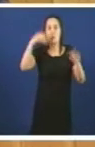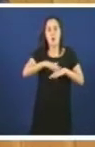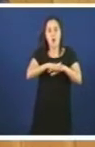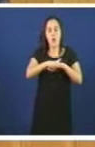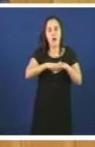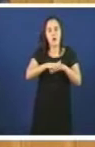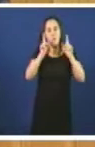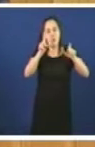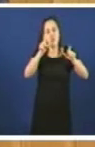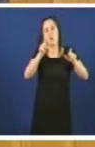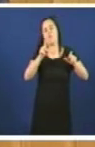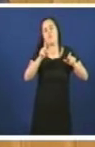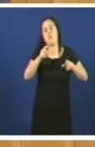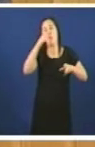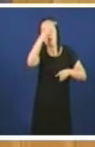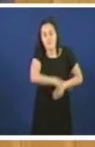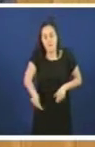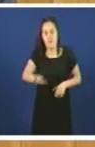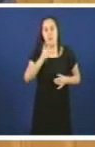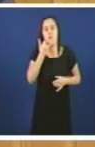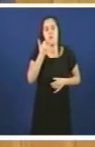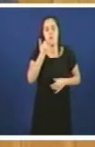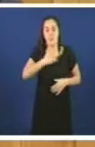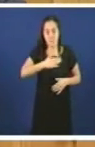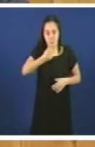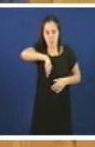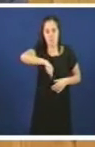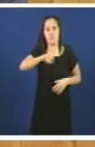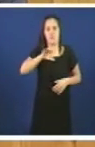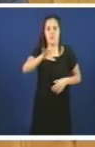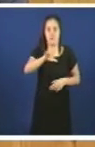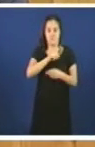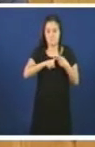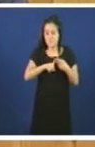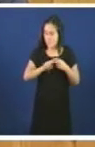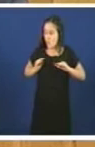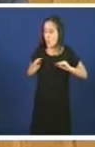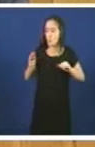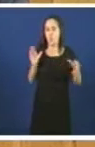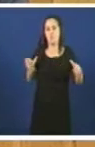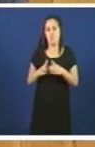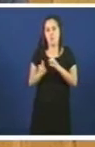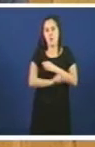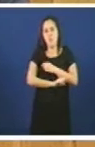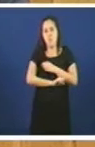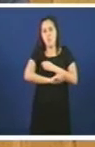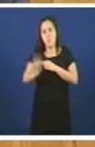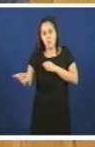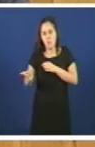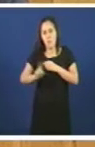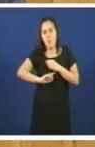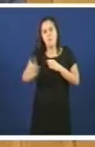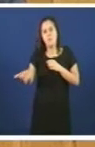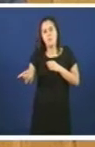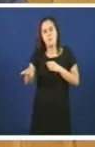no idioma propio dese país. Foron vostés que proibiron a posibilidad de que en Galiza se